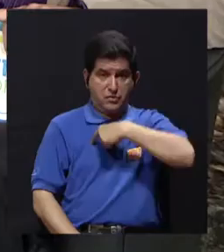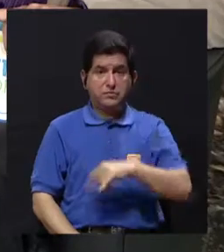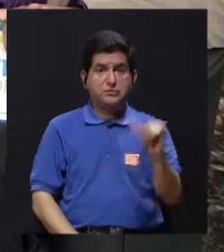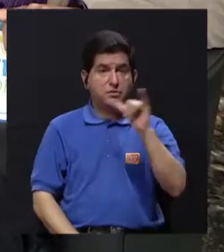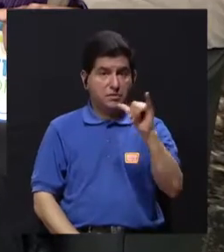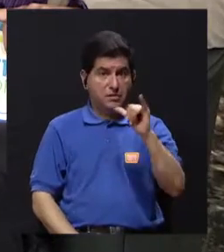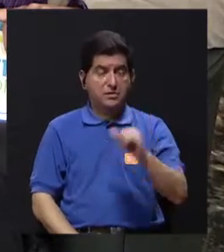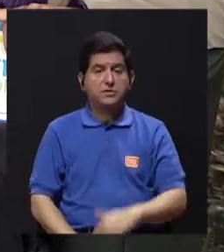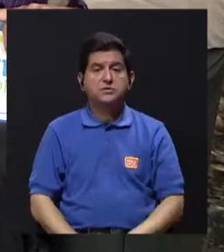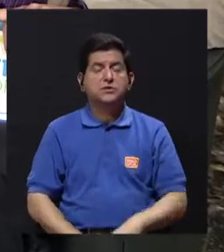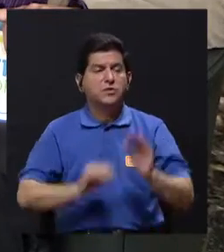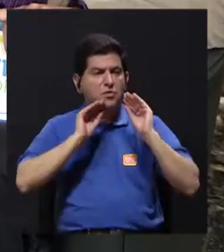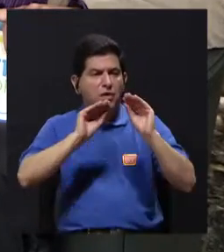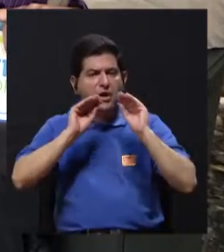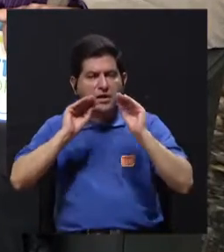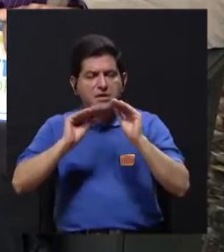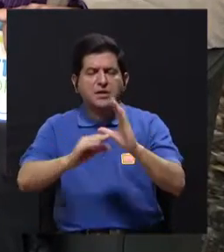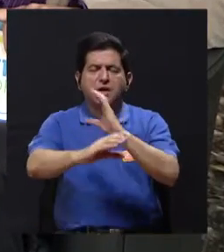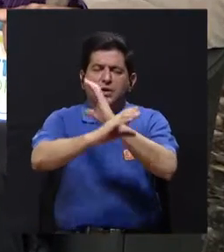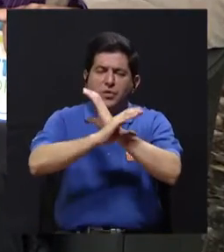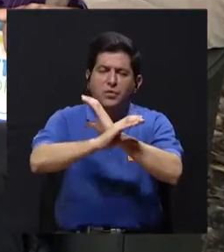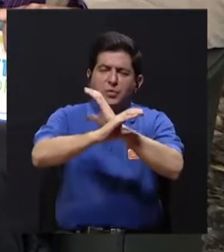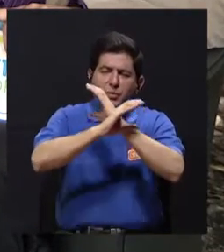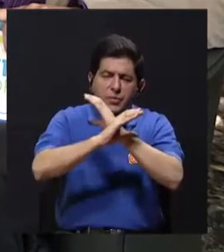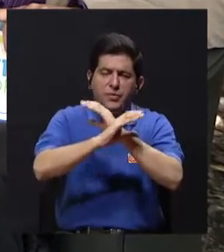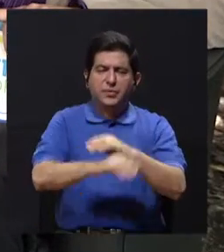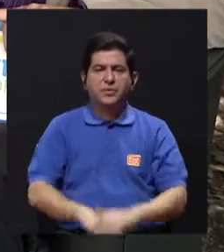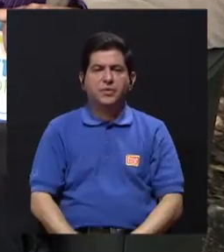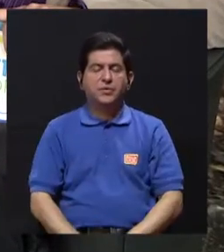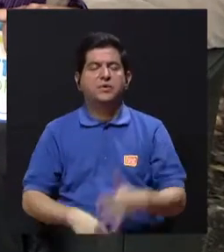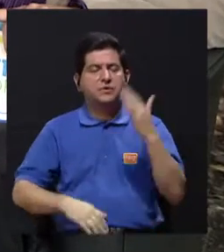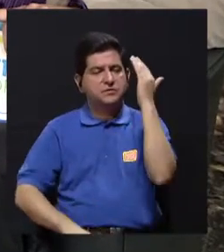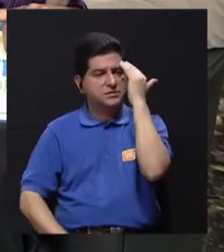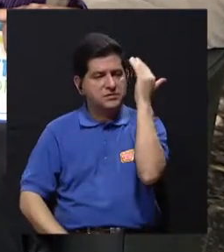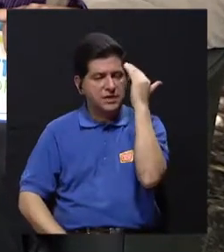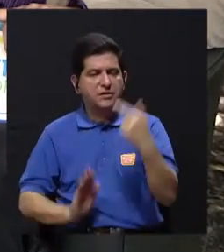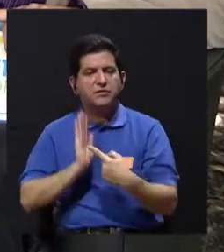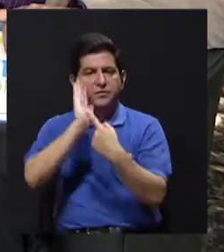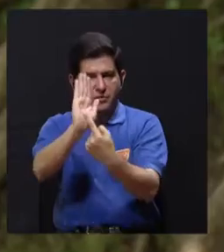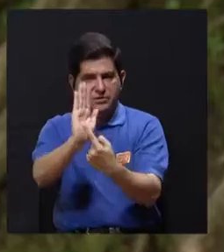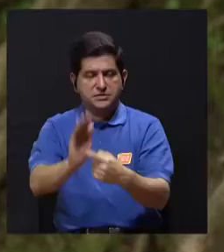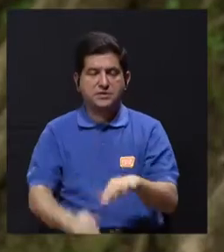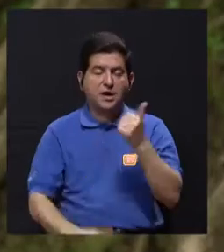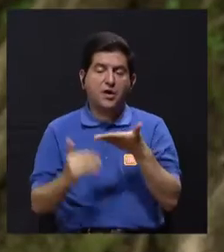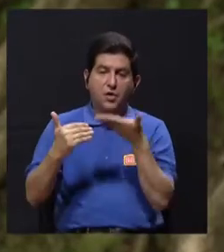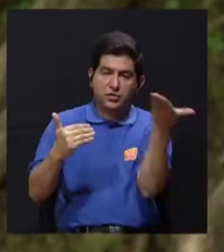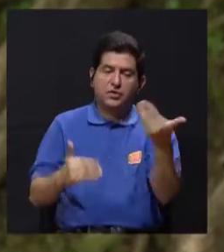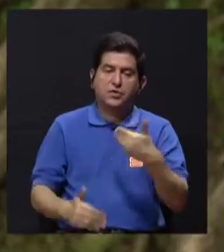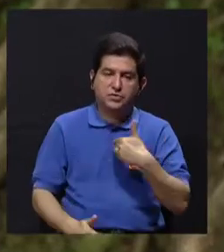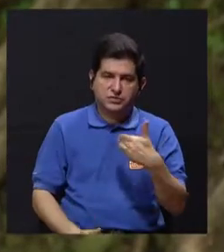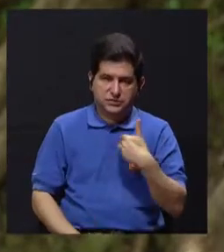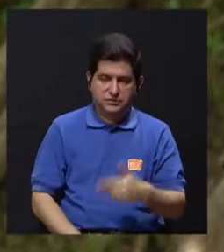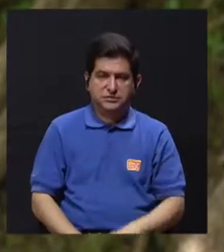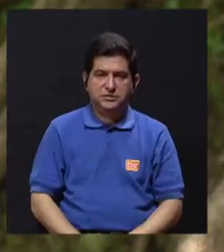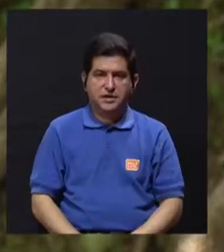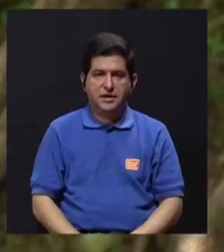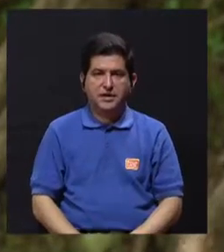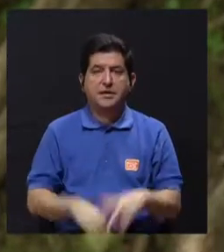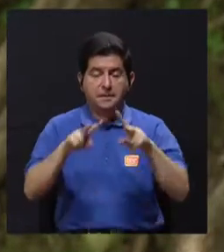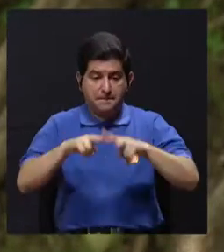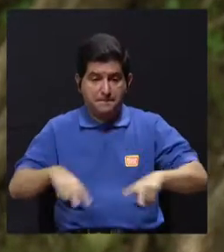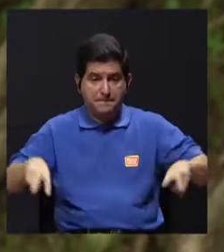en enseñanzas de prudencia en enseñanzas de sabiduría y otra cosa que tienen es